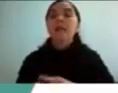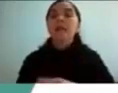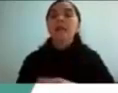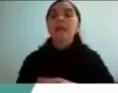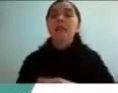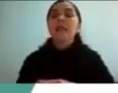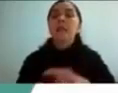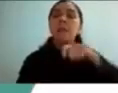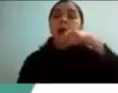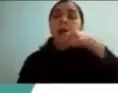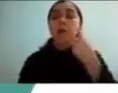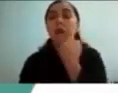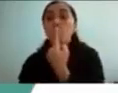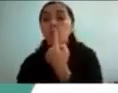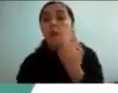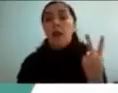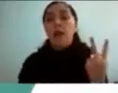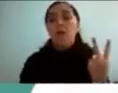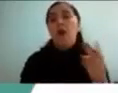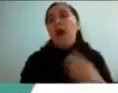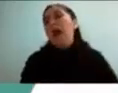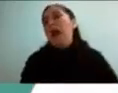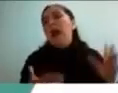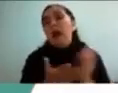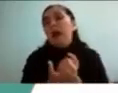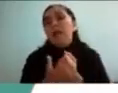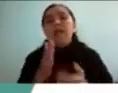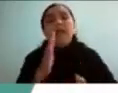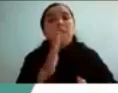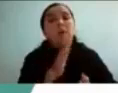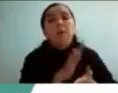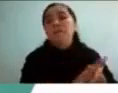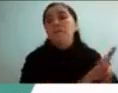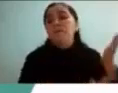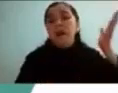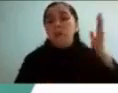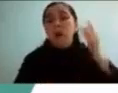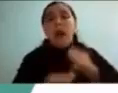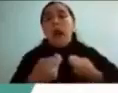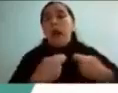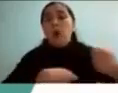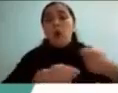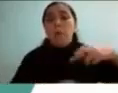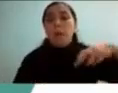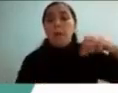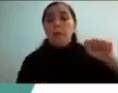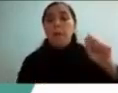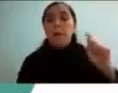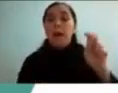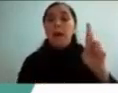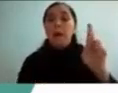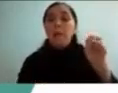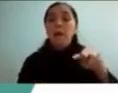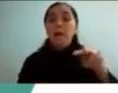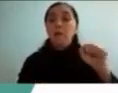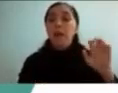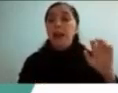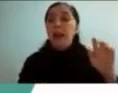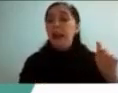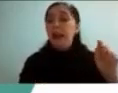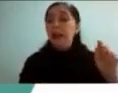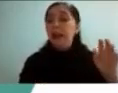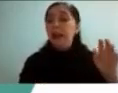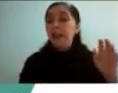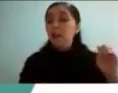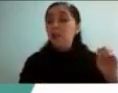de una a dos y yo ah entonces alcanzamos a ir a patronato y después podemos ir a comprar y yo nos vamos a alcanzar aparte estamos en Santiago esto no es Valdivia